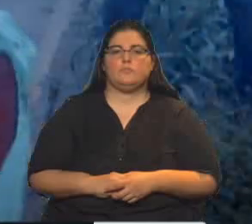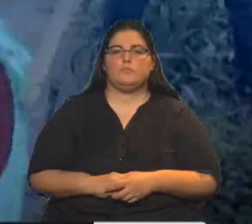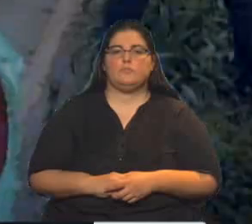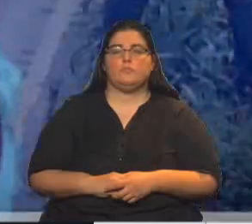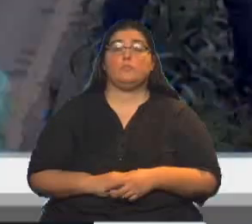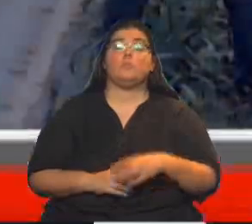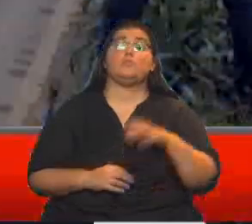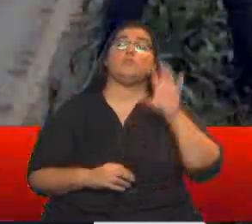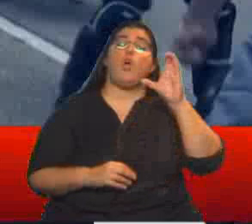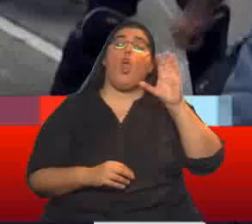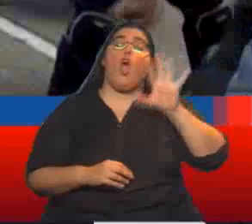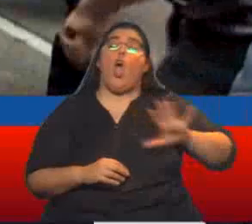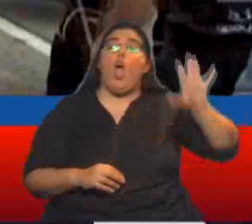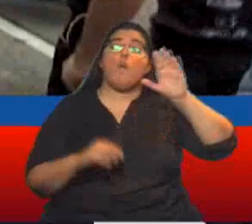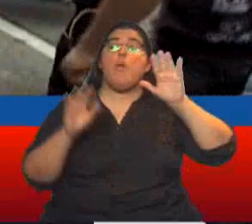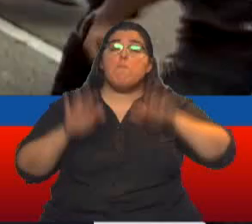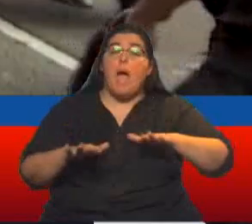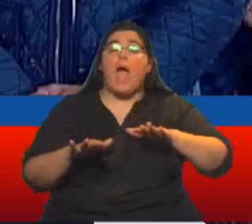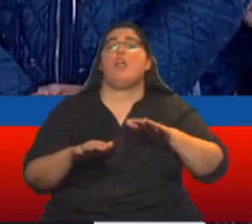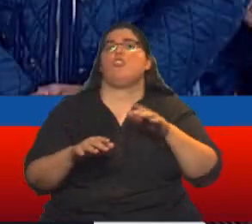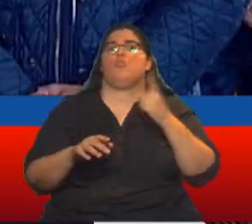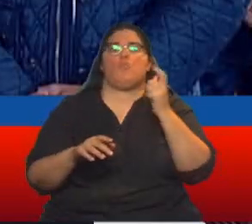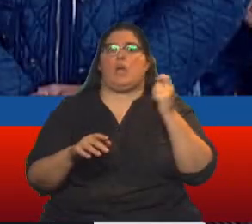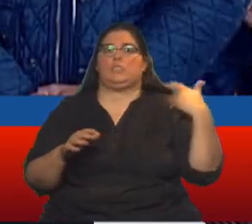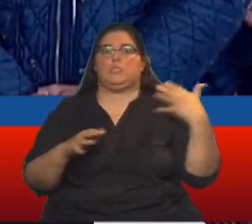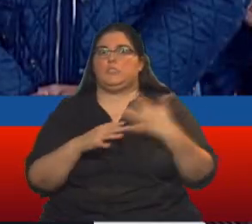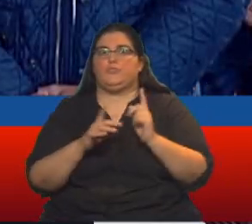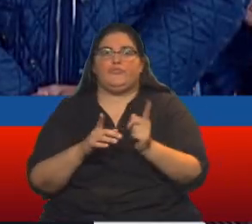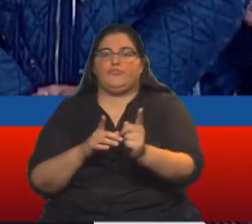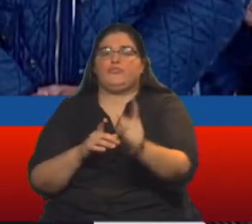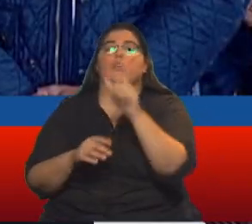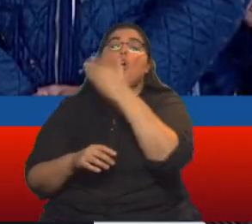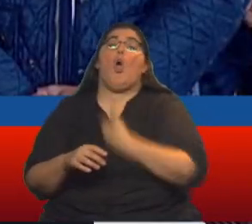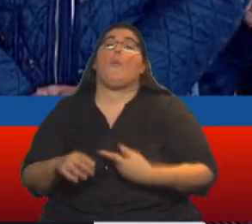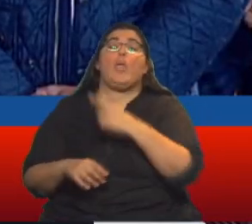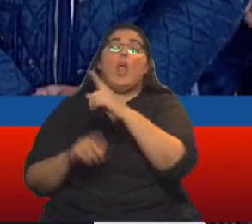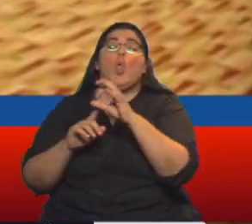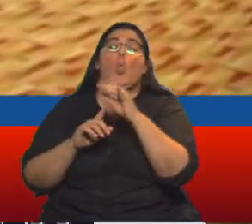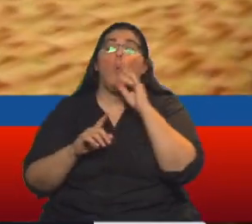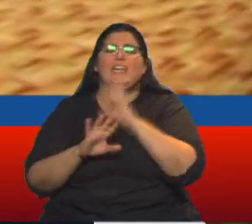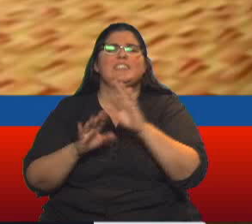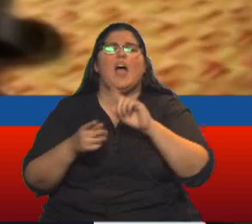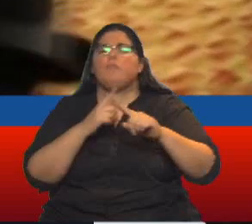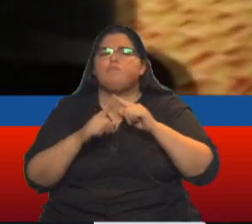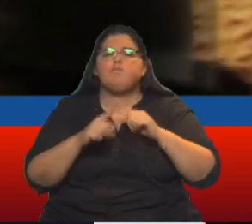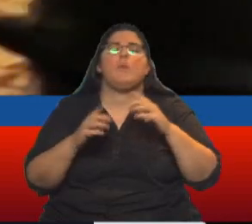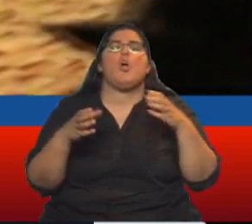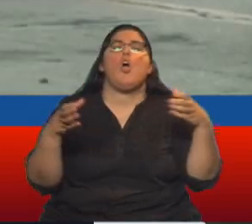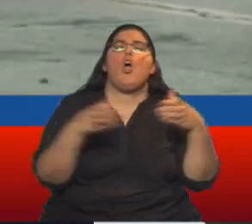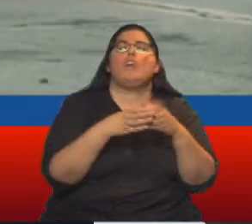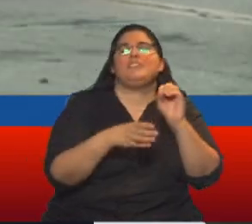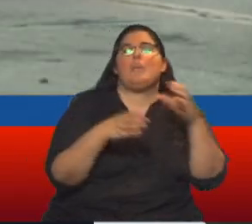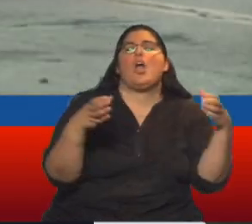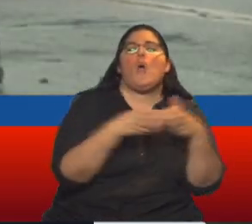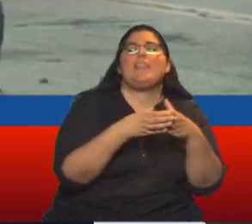El paro nacional en Colombia lleva más de un mes. El gobierno de Iván Duque inició una ronda de negociaciones con el llamado Comité Nacional de